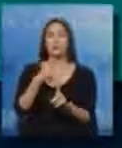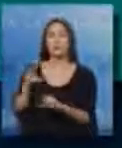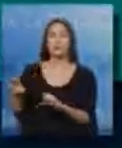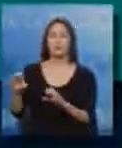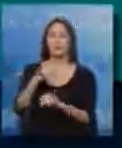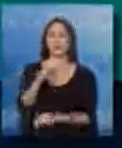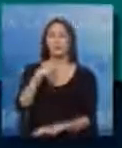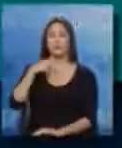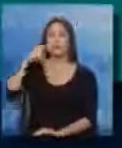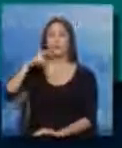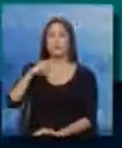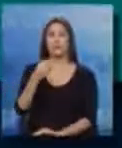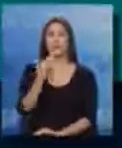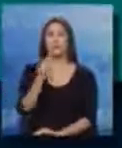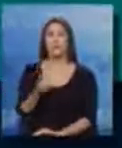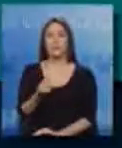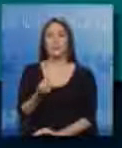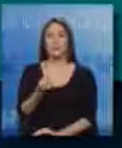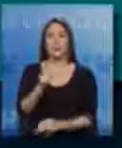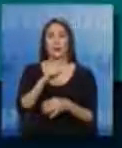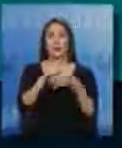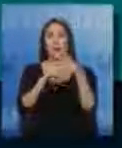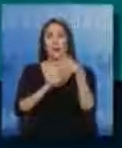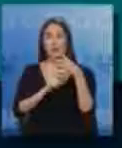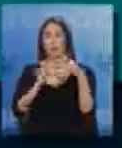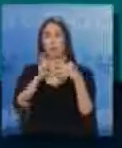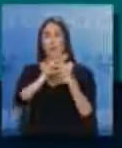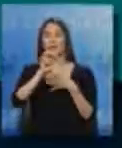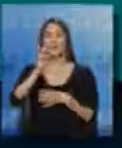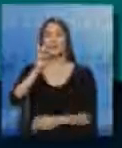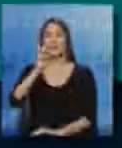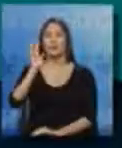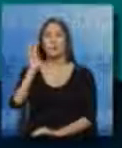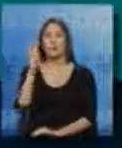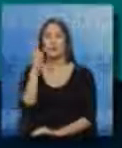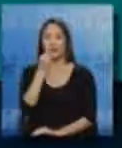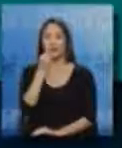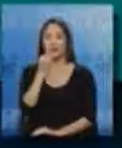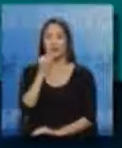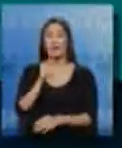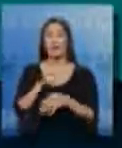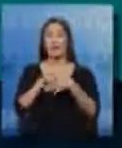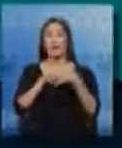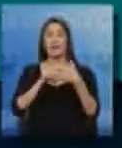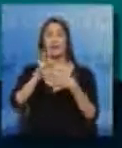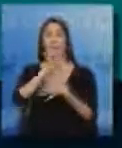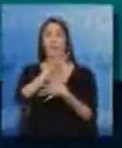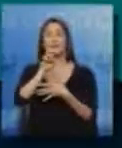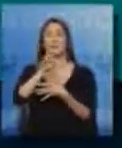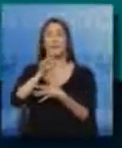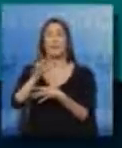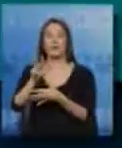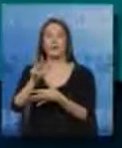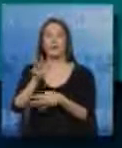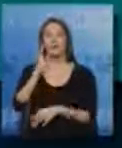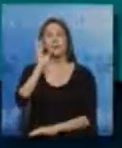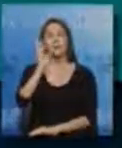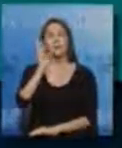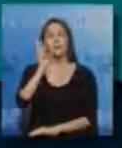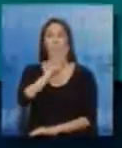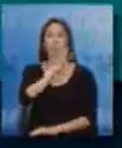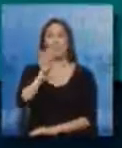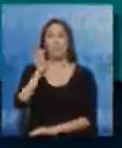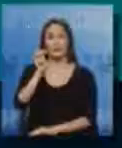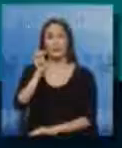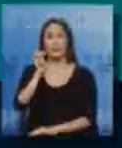cubrir sus necesidades. El cuarto mes recibiría 466 dólares. El quinto 433. El sexto mes 400.